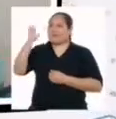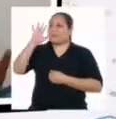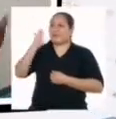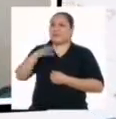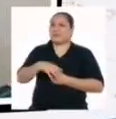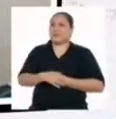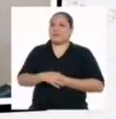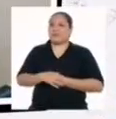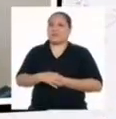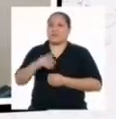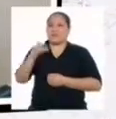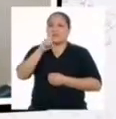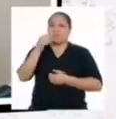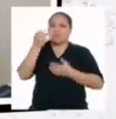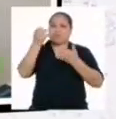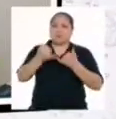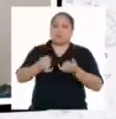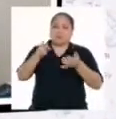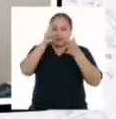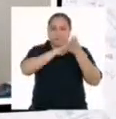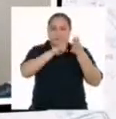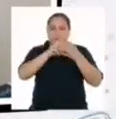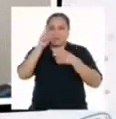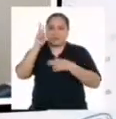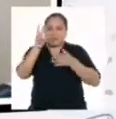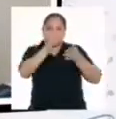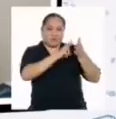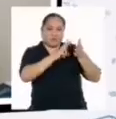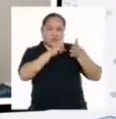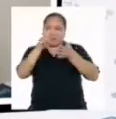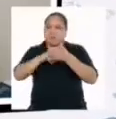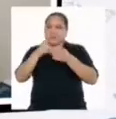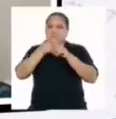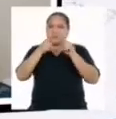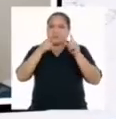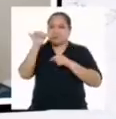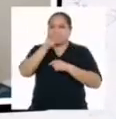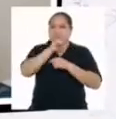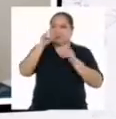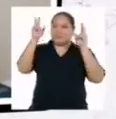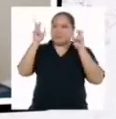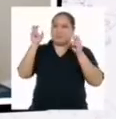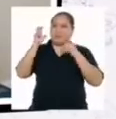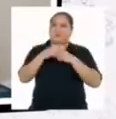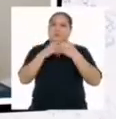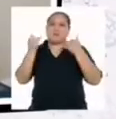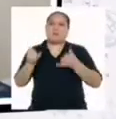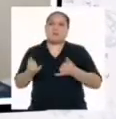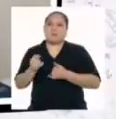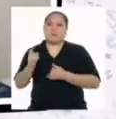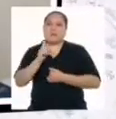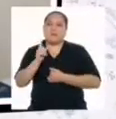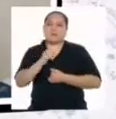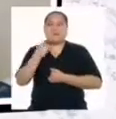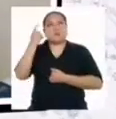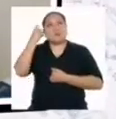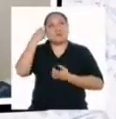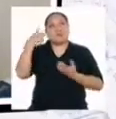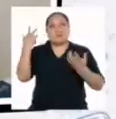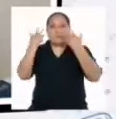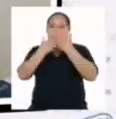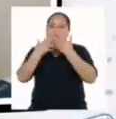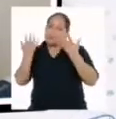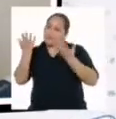Hola, el lunes y hoy hemos leído dos textos diferentes sobre el mismo tema. Ahora, no por algo de